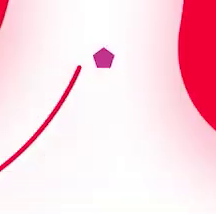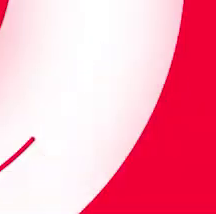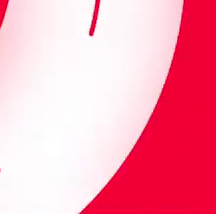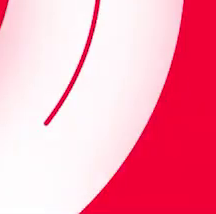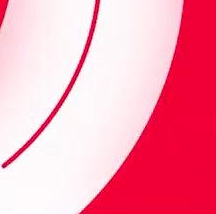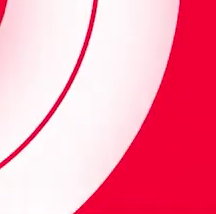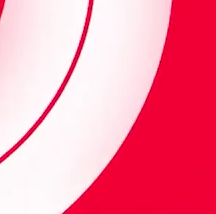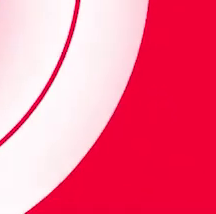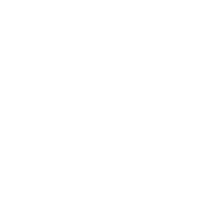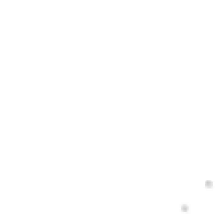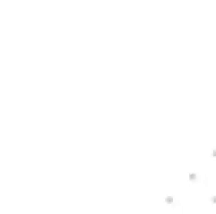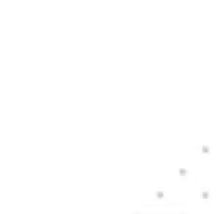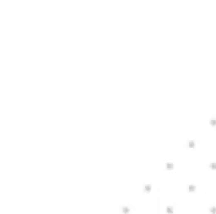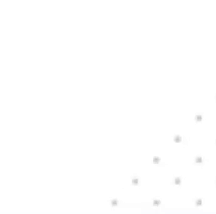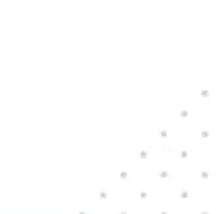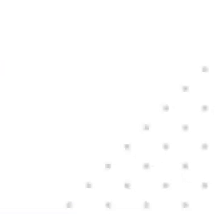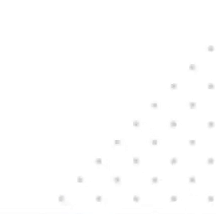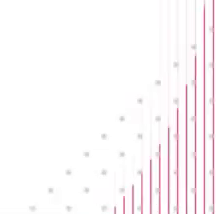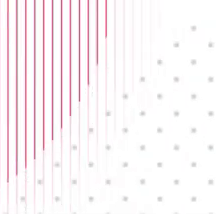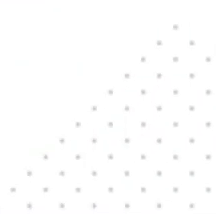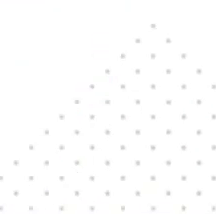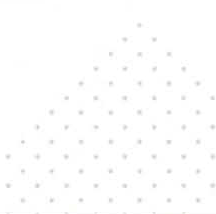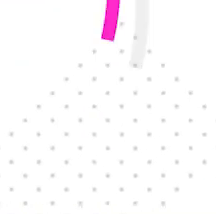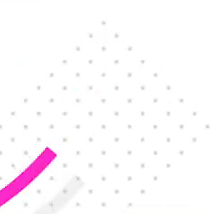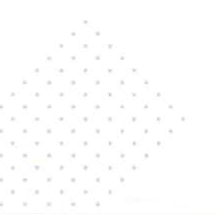¡Oh, próxima!